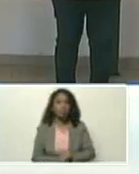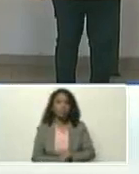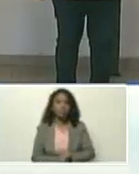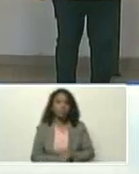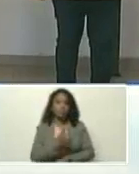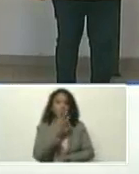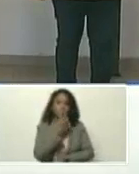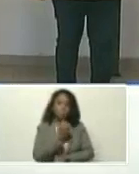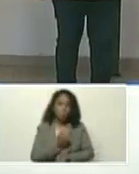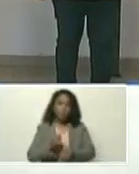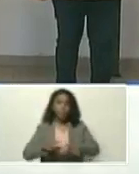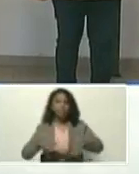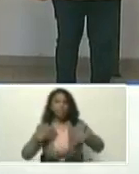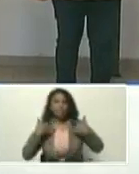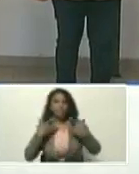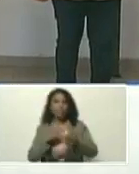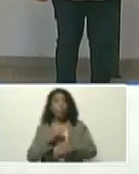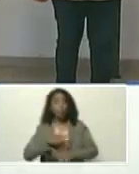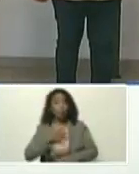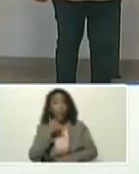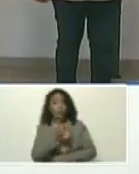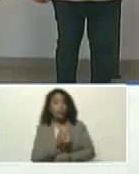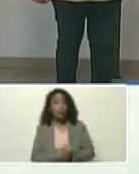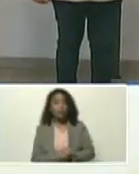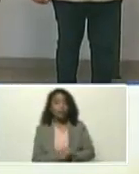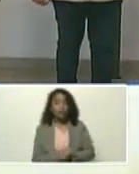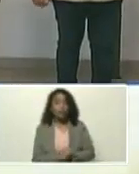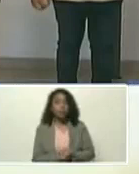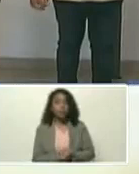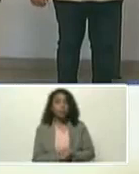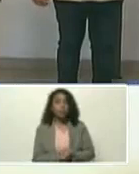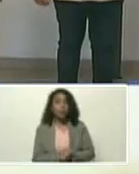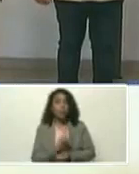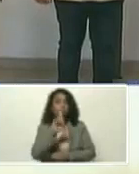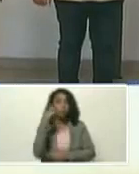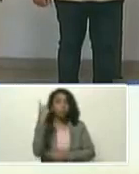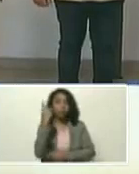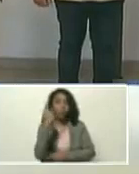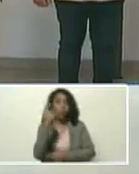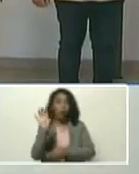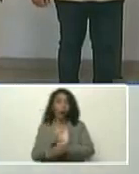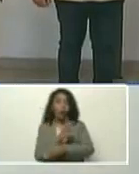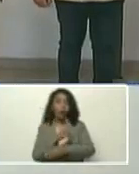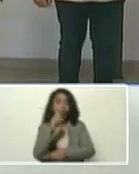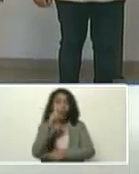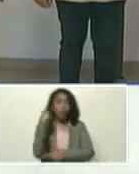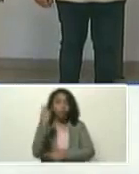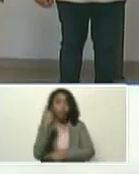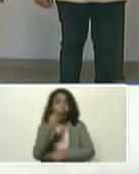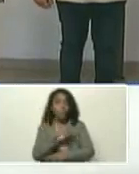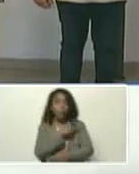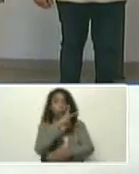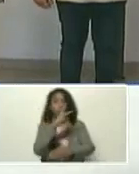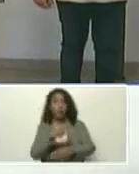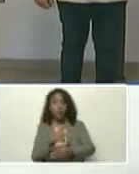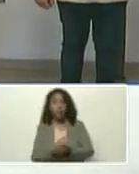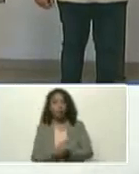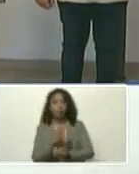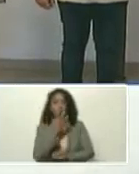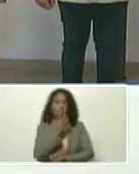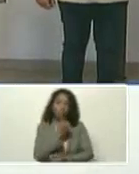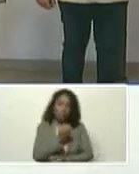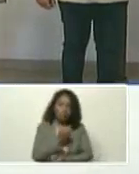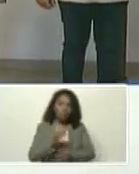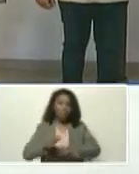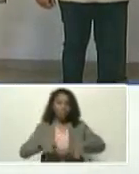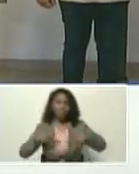tristeza y alegría, pudiéramos decir, en un solo canto, y en una sola poesía, tristeza y